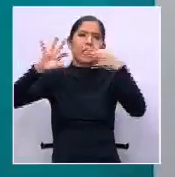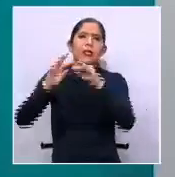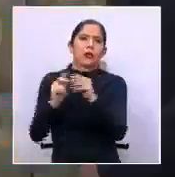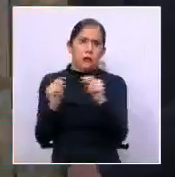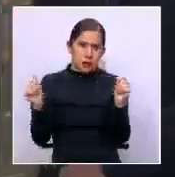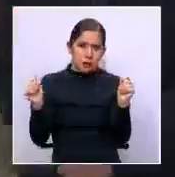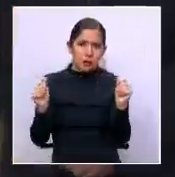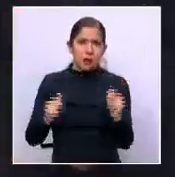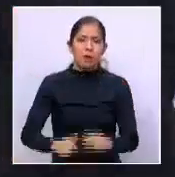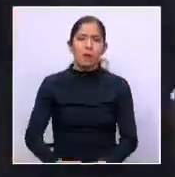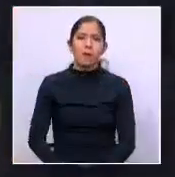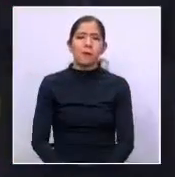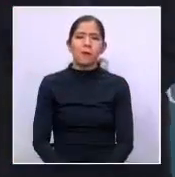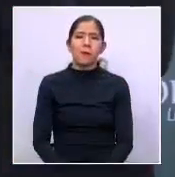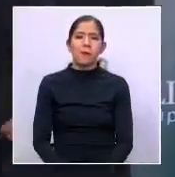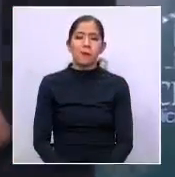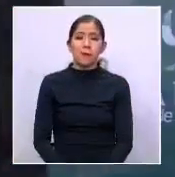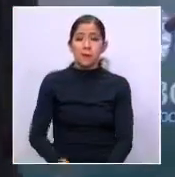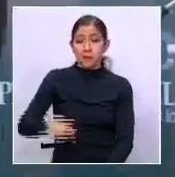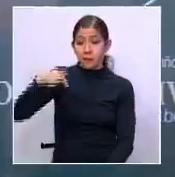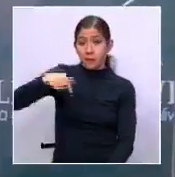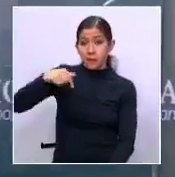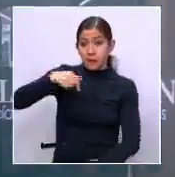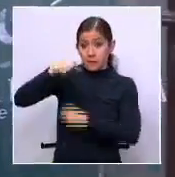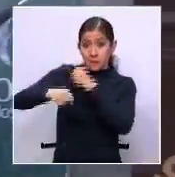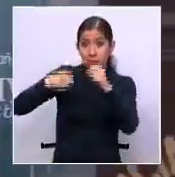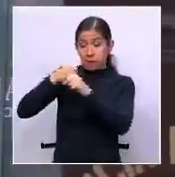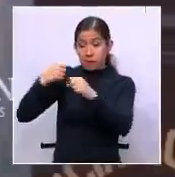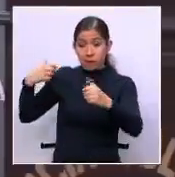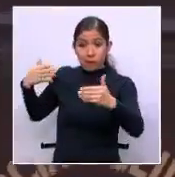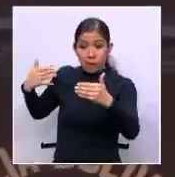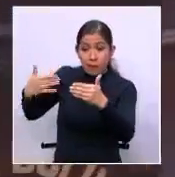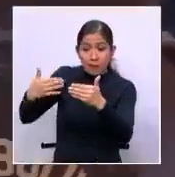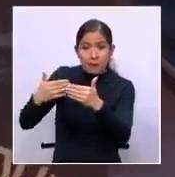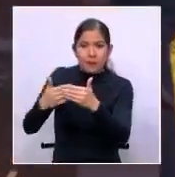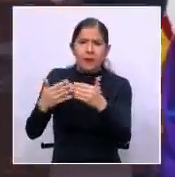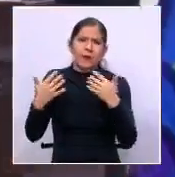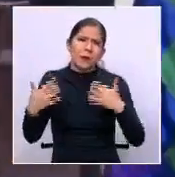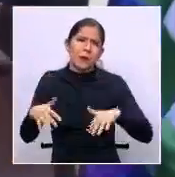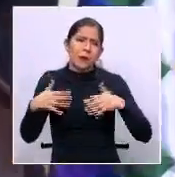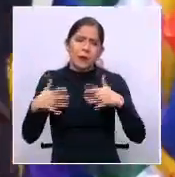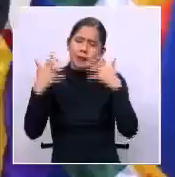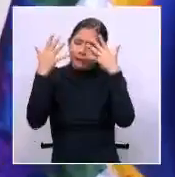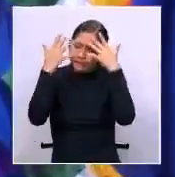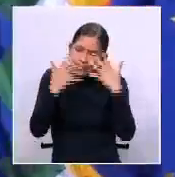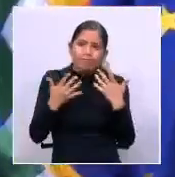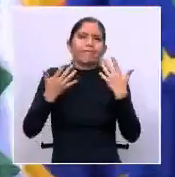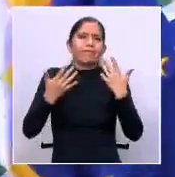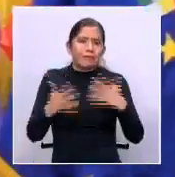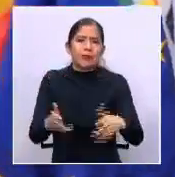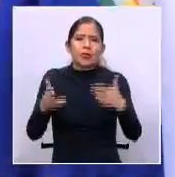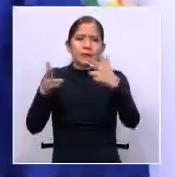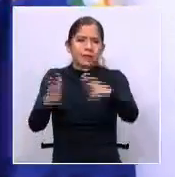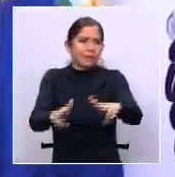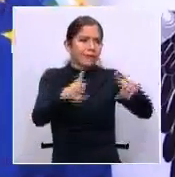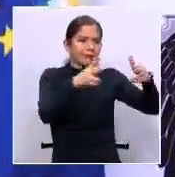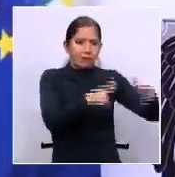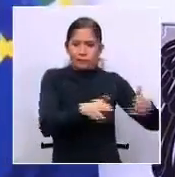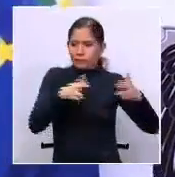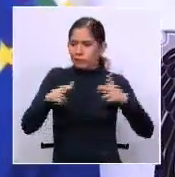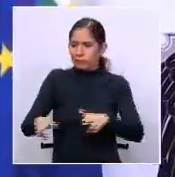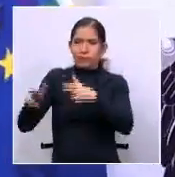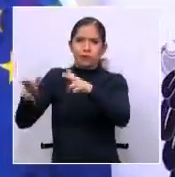En lo que va de la presente gestión, lamentablemente ya vamos registrando 33